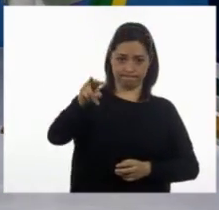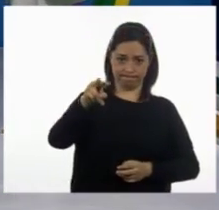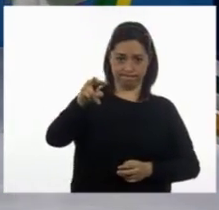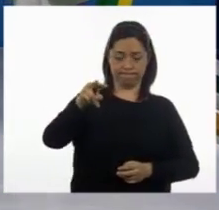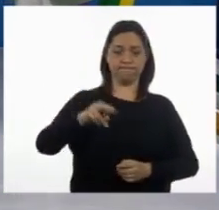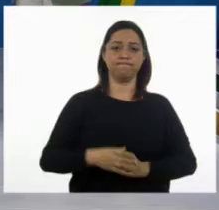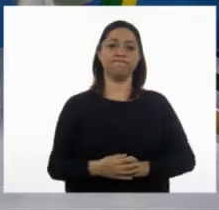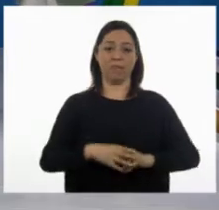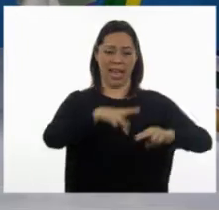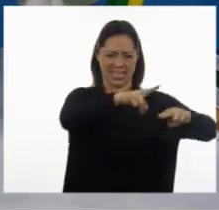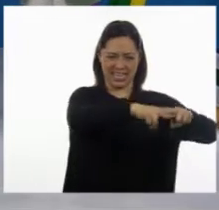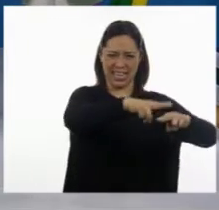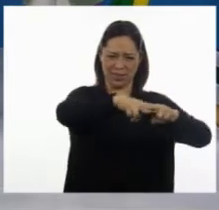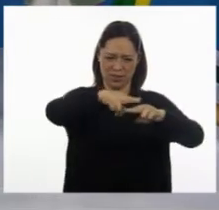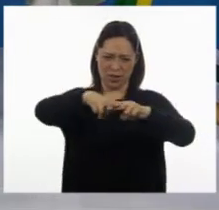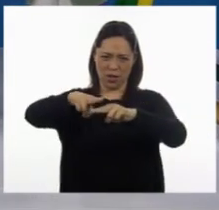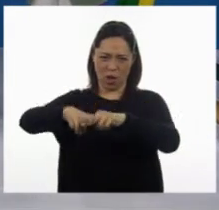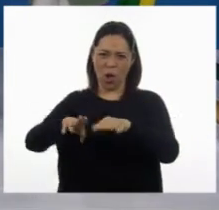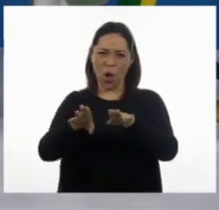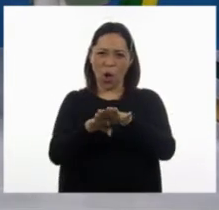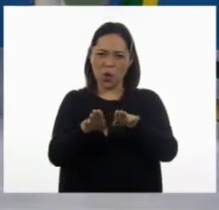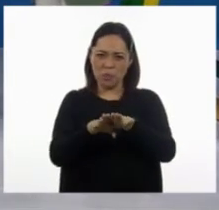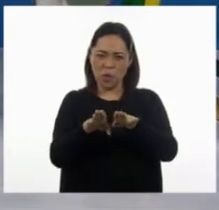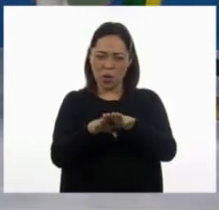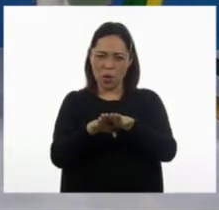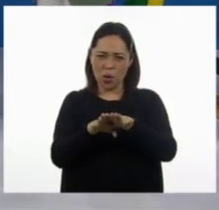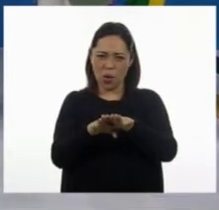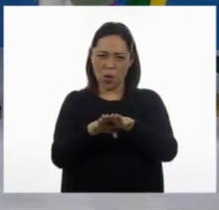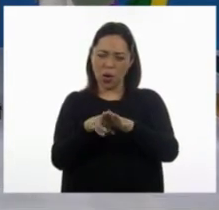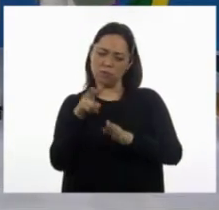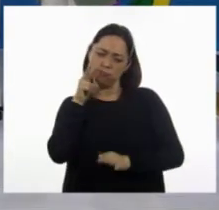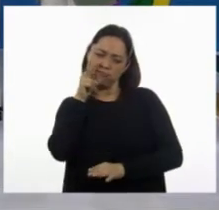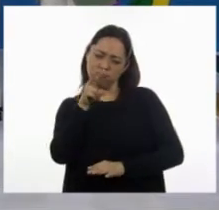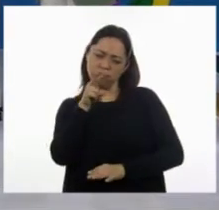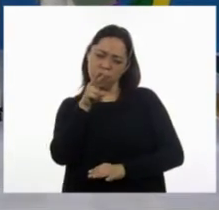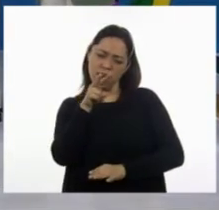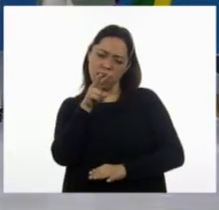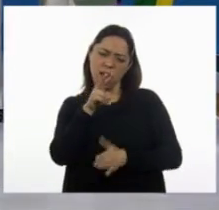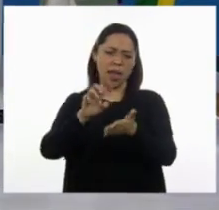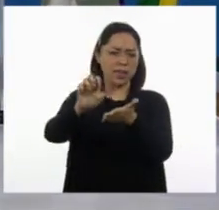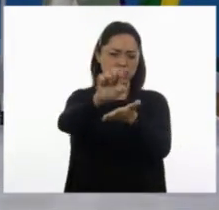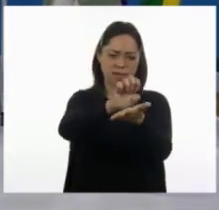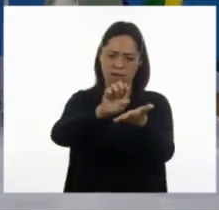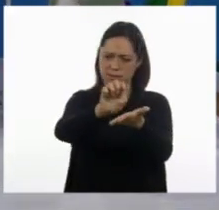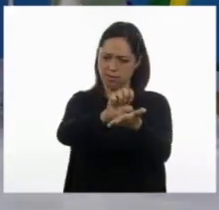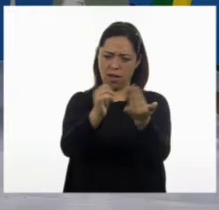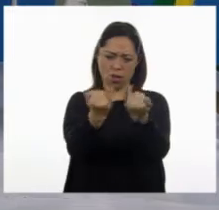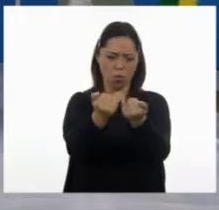están puestos los asientos, pues estaríamos pensando que el escenario también está abajo. Sí.